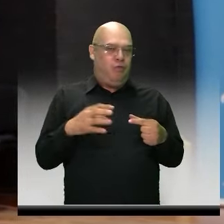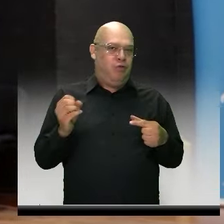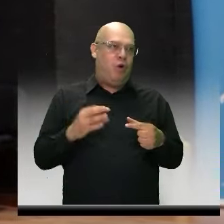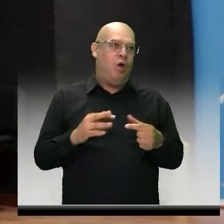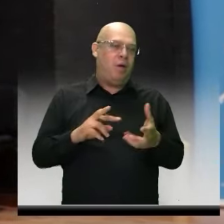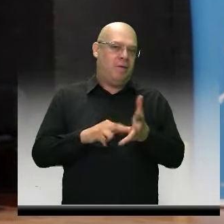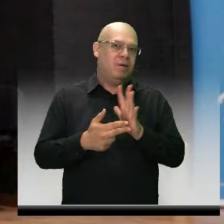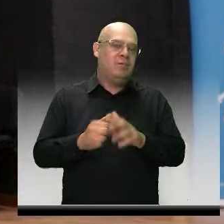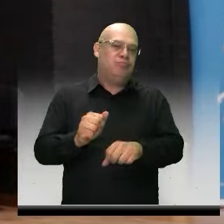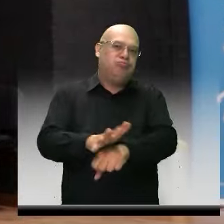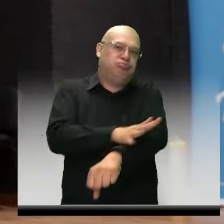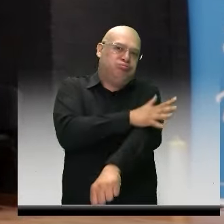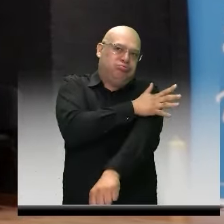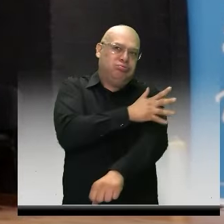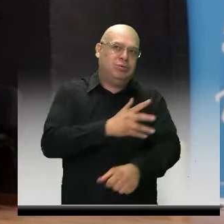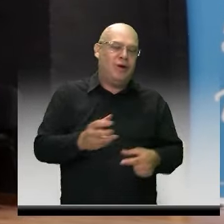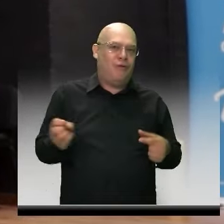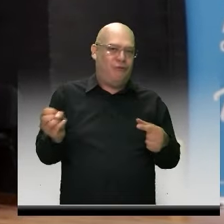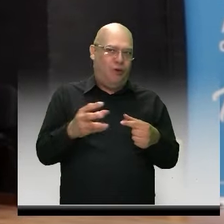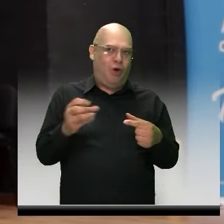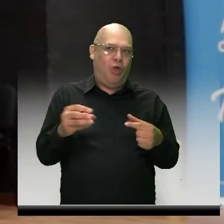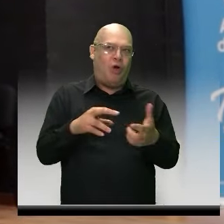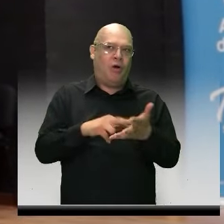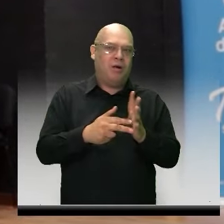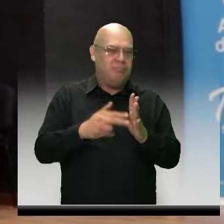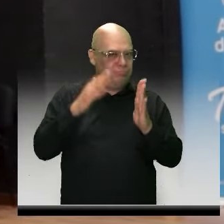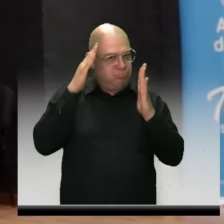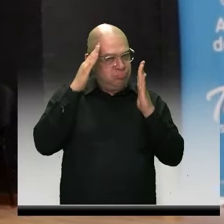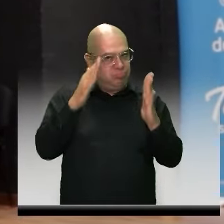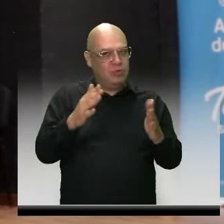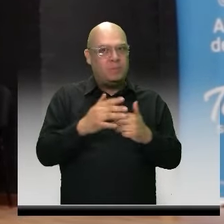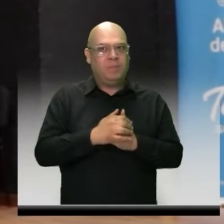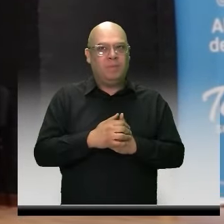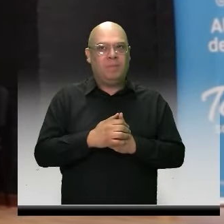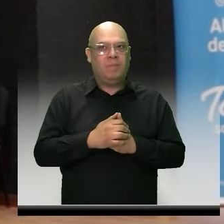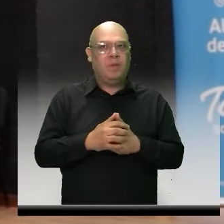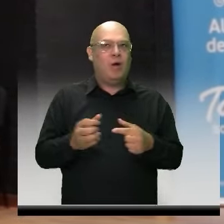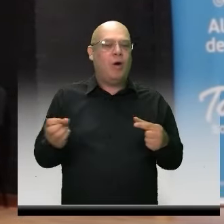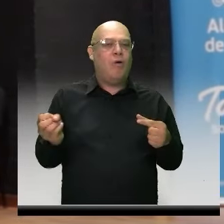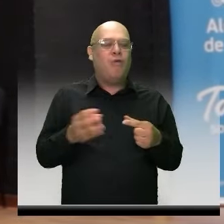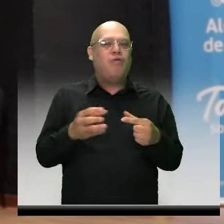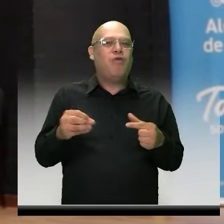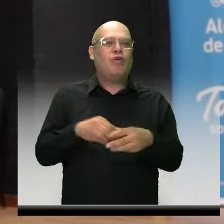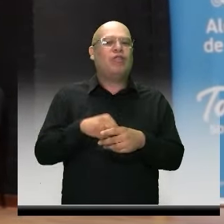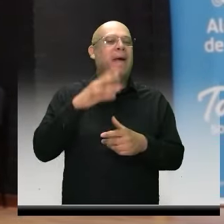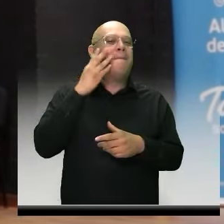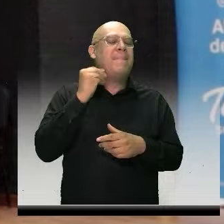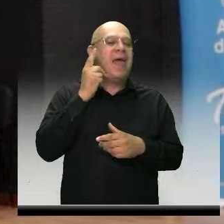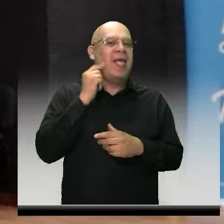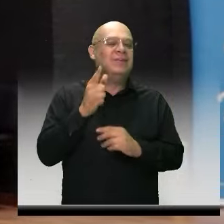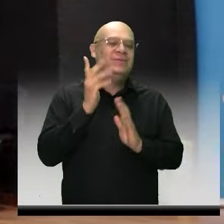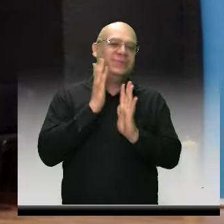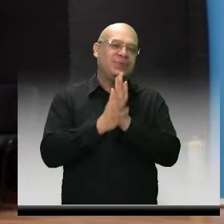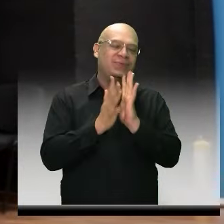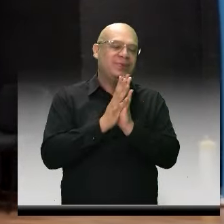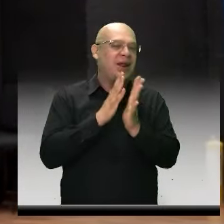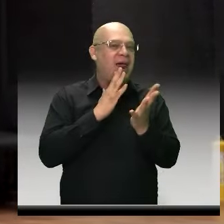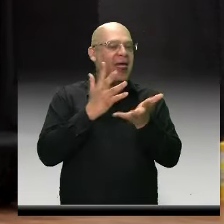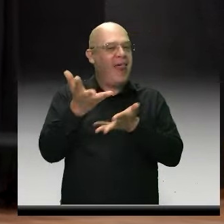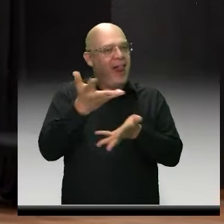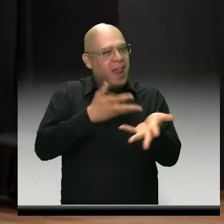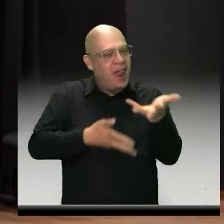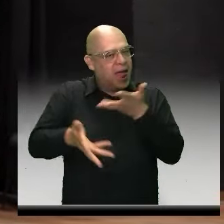este foro es un foro de reflexión, es un foro en el cual ustedes vienen a contar sus experiencias, a que hablemos, charlemos,